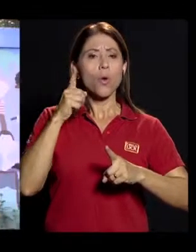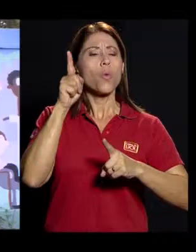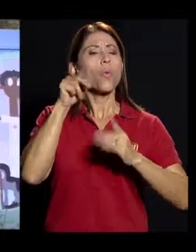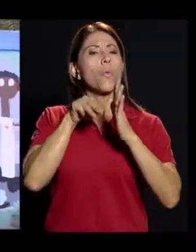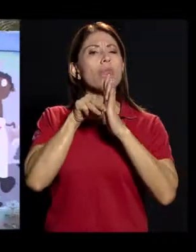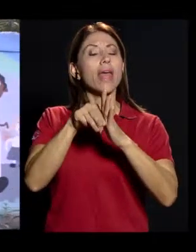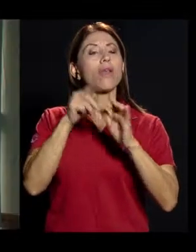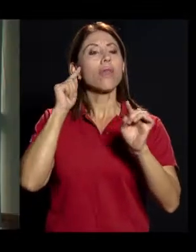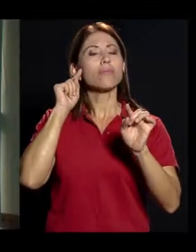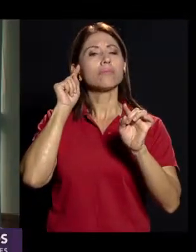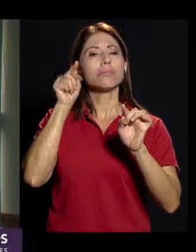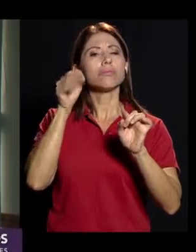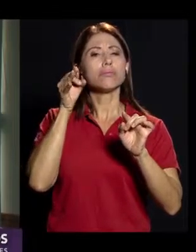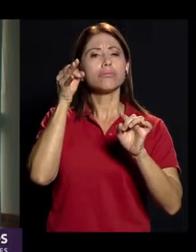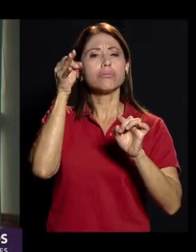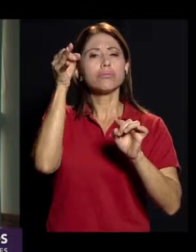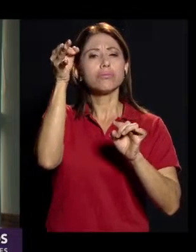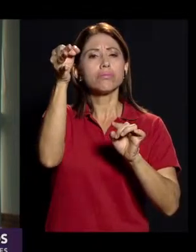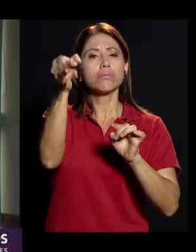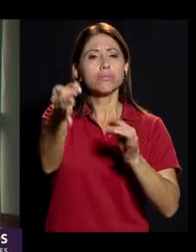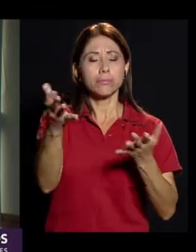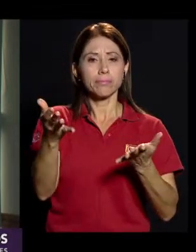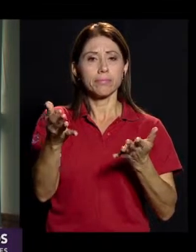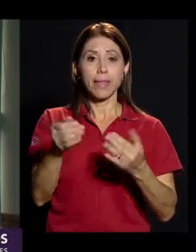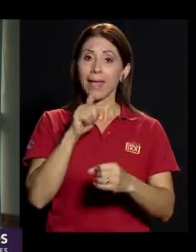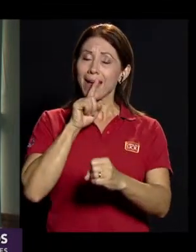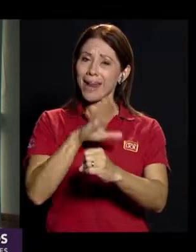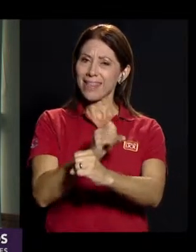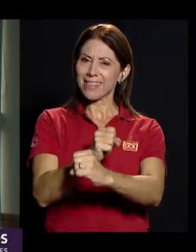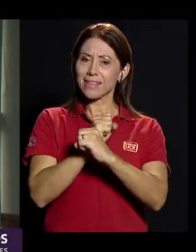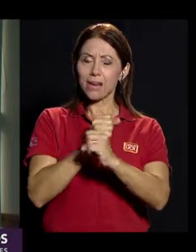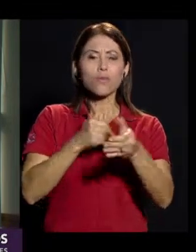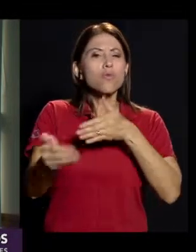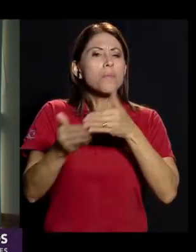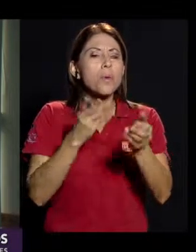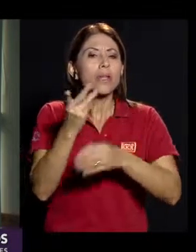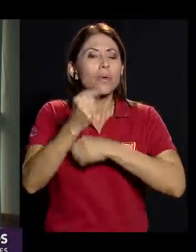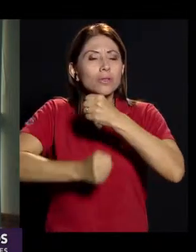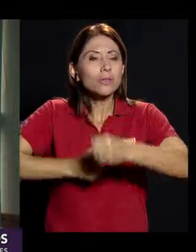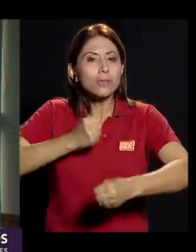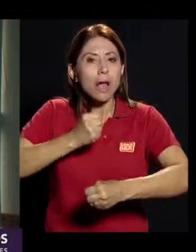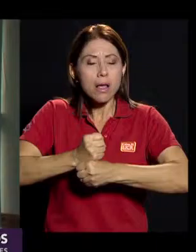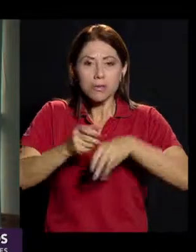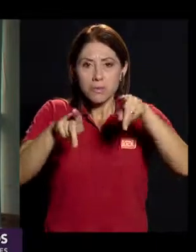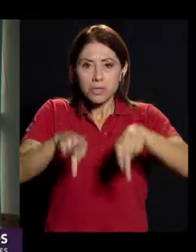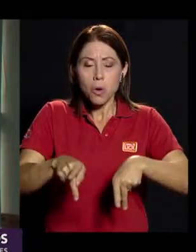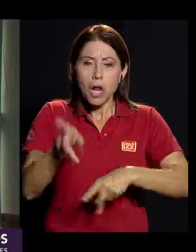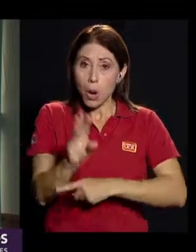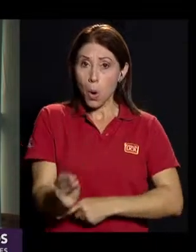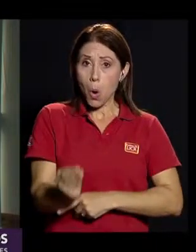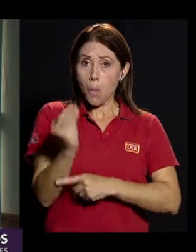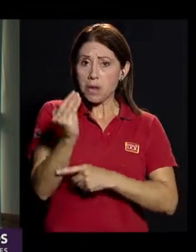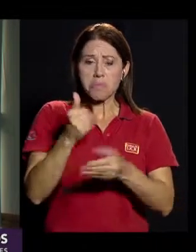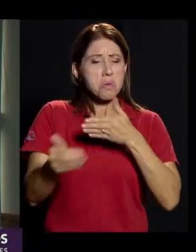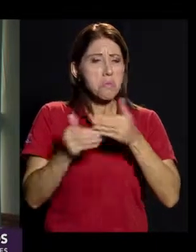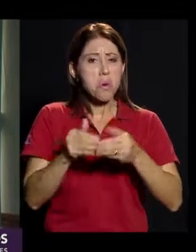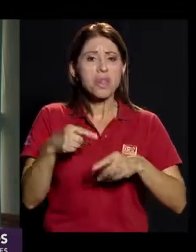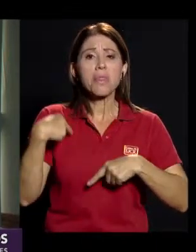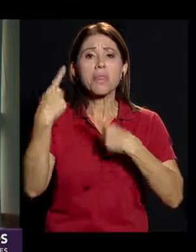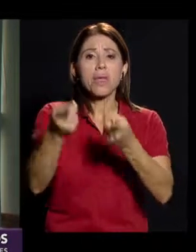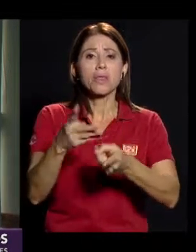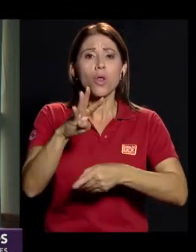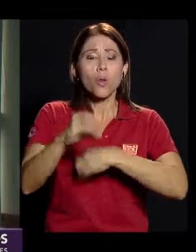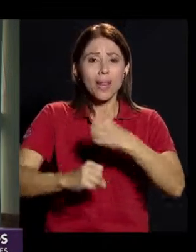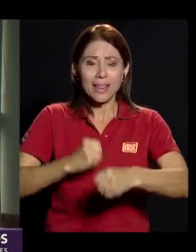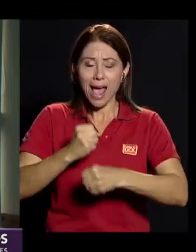horizonte infinito. Garantizar que toda persona, por más joven que sea, tiene una pensión dentro de 40 años